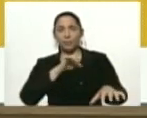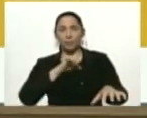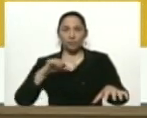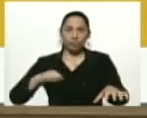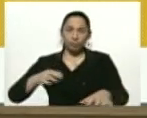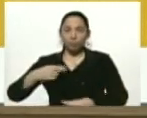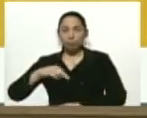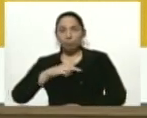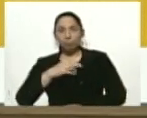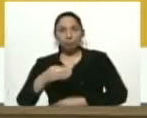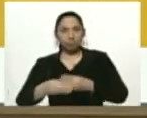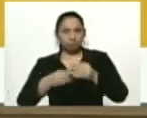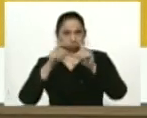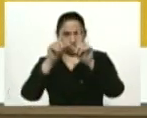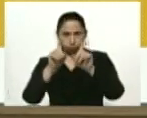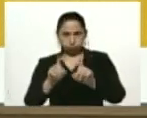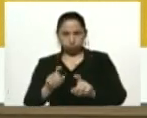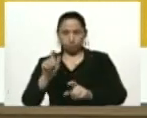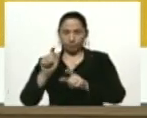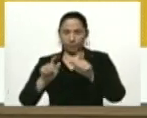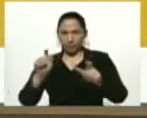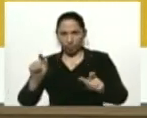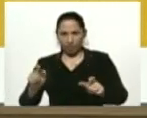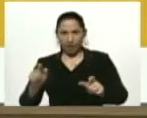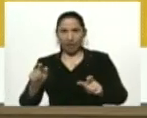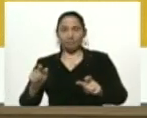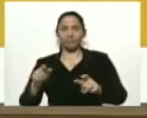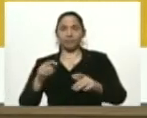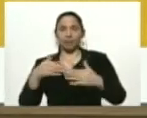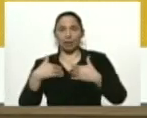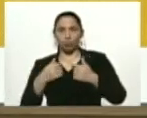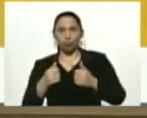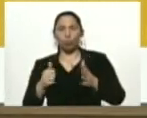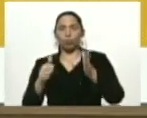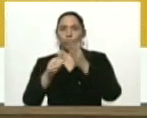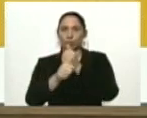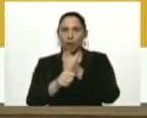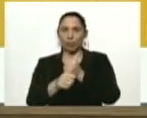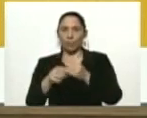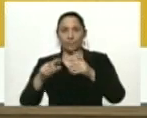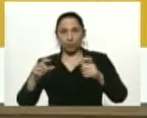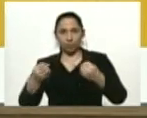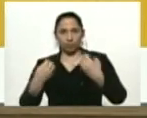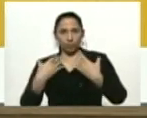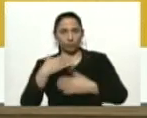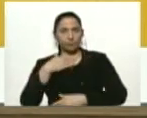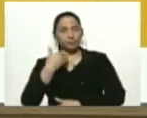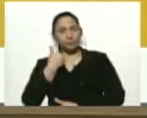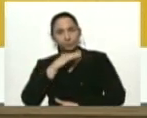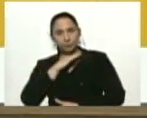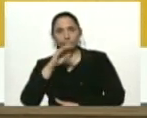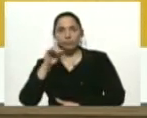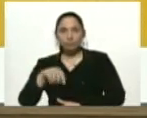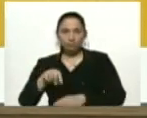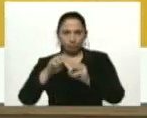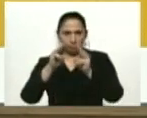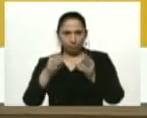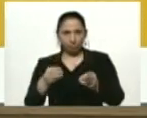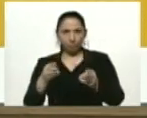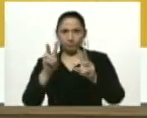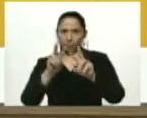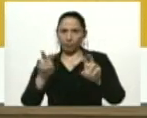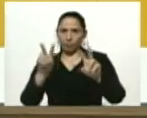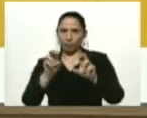haciendo despistaje a personal de salud, conseguimos los casos. Estamos en el método de despistaje a